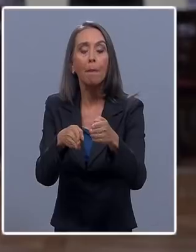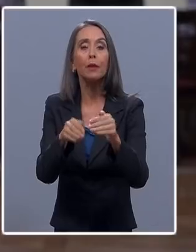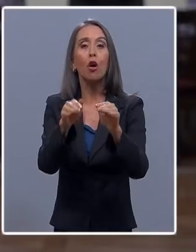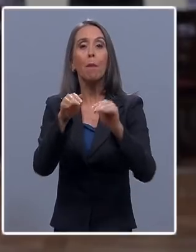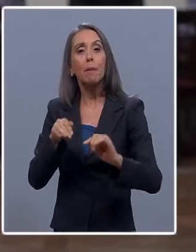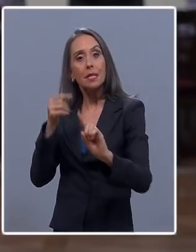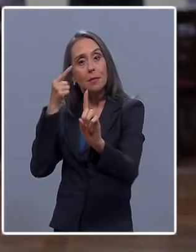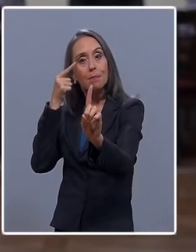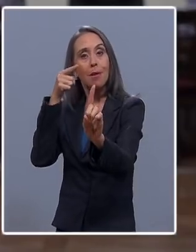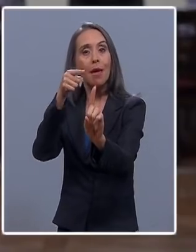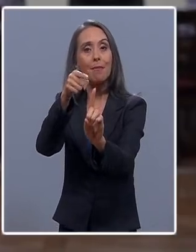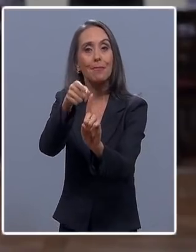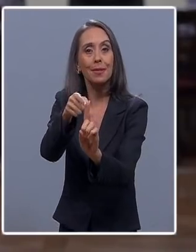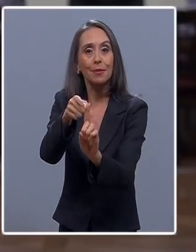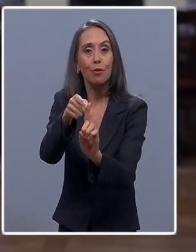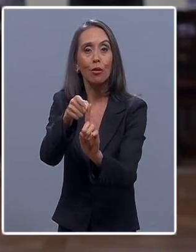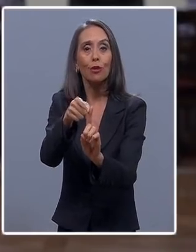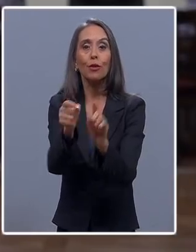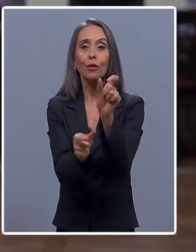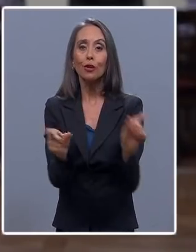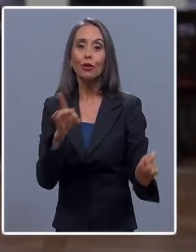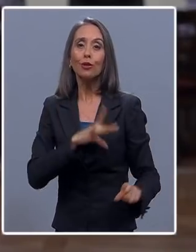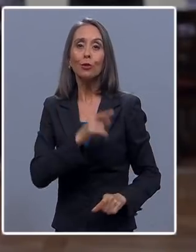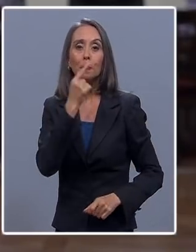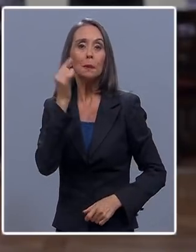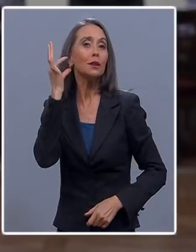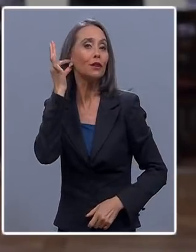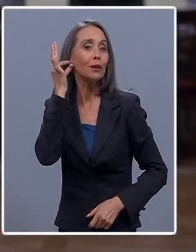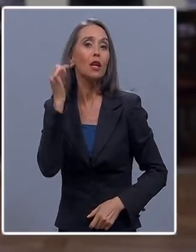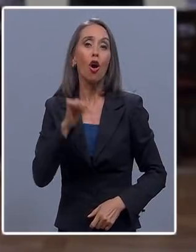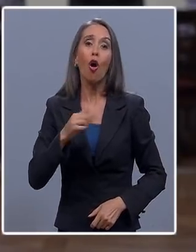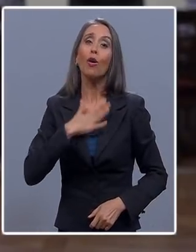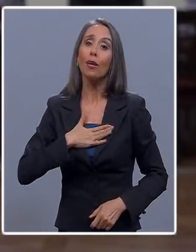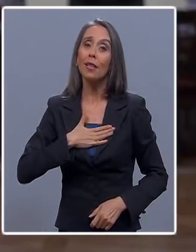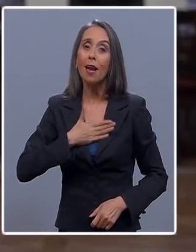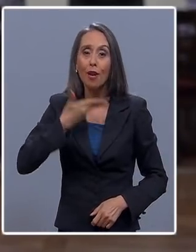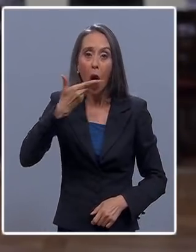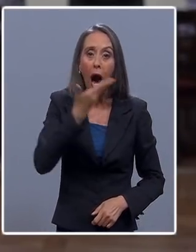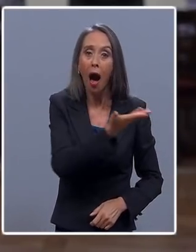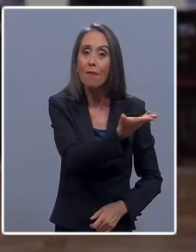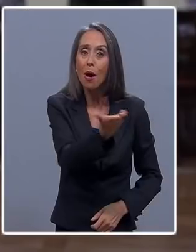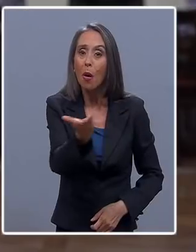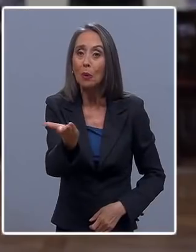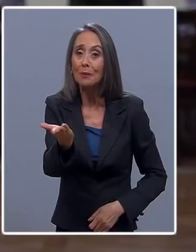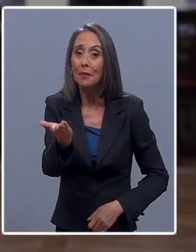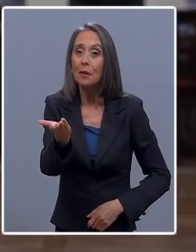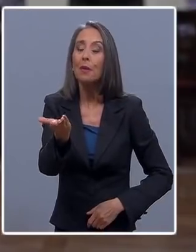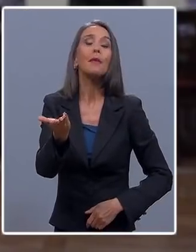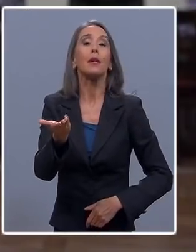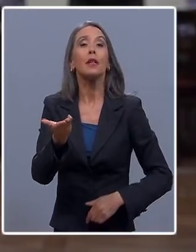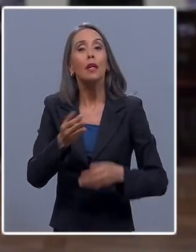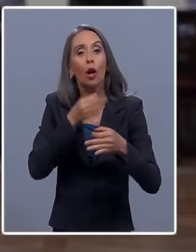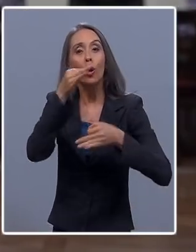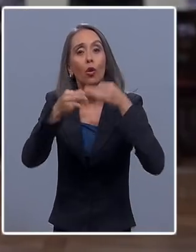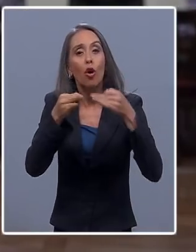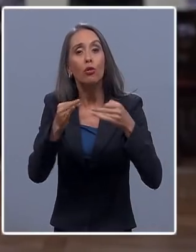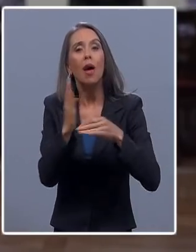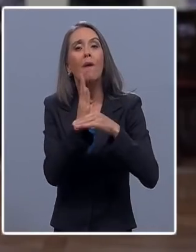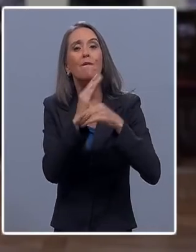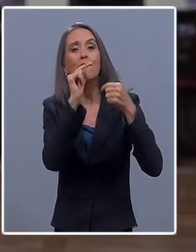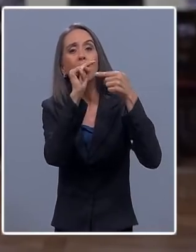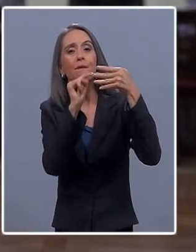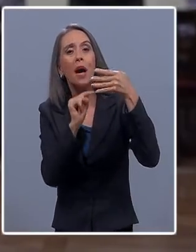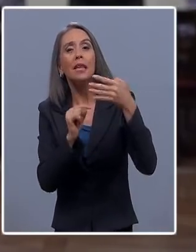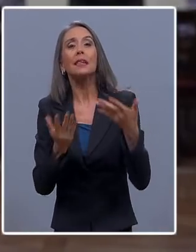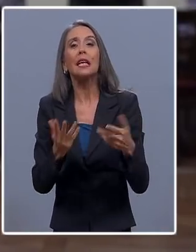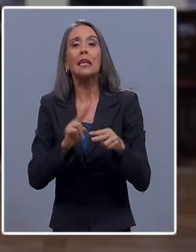misma misión. Chilenas y chilenos, hoy quiero dirigirme a todos ustedes para compartir los fundamentos de